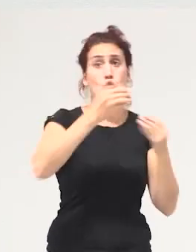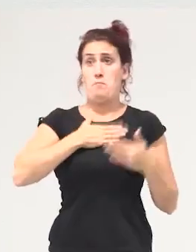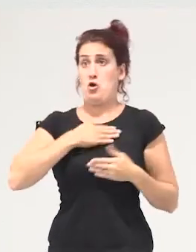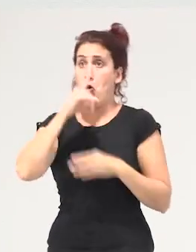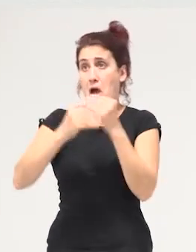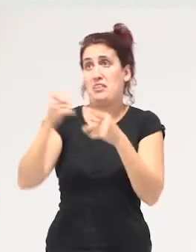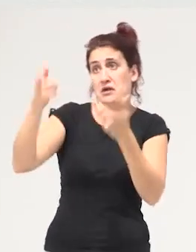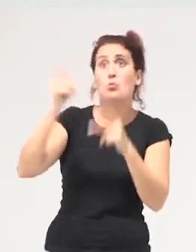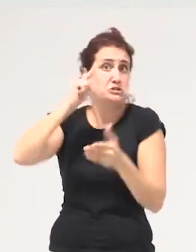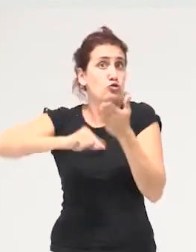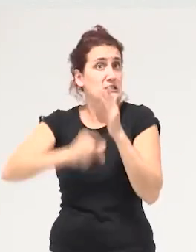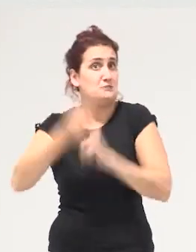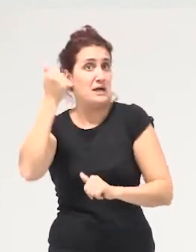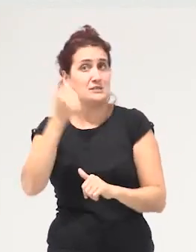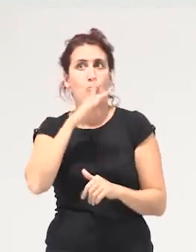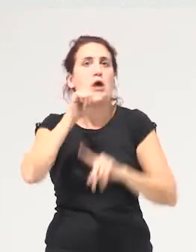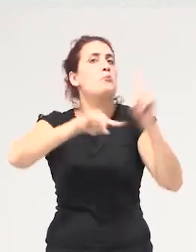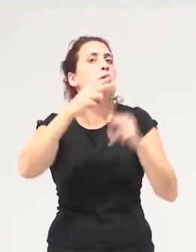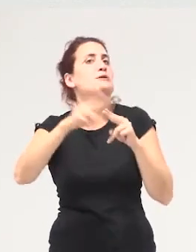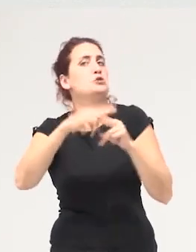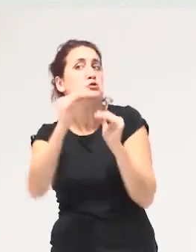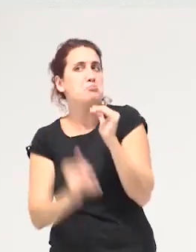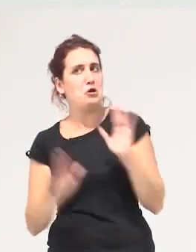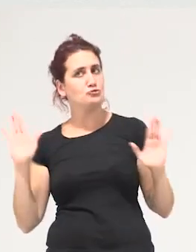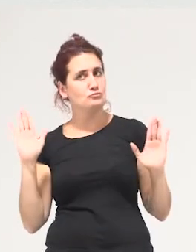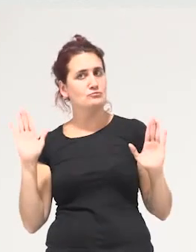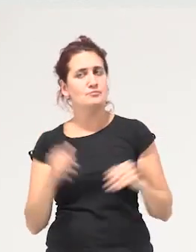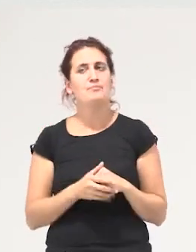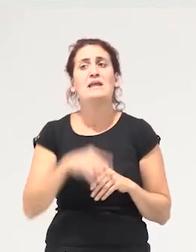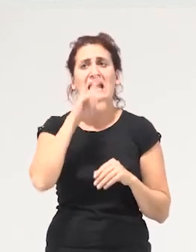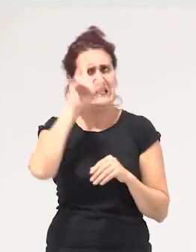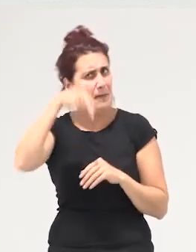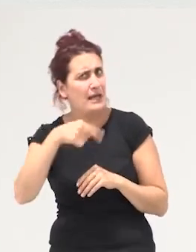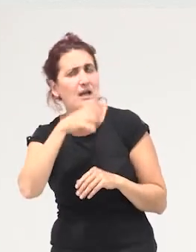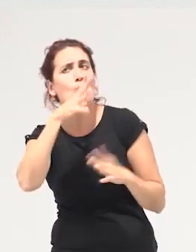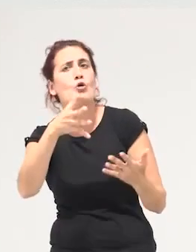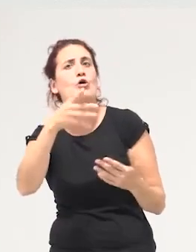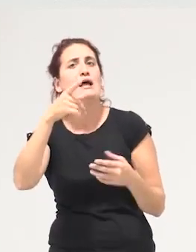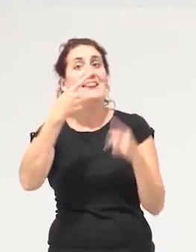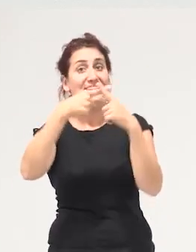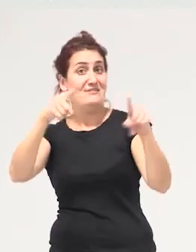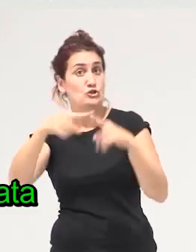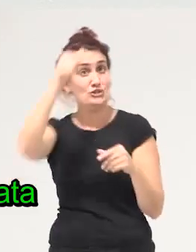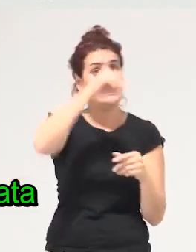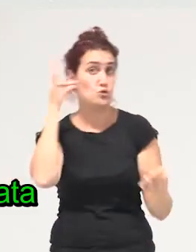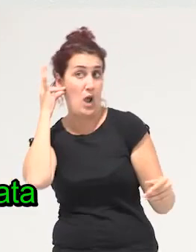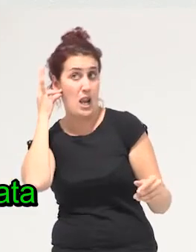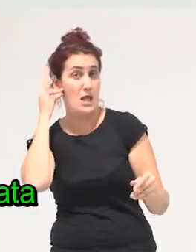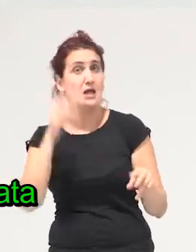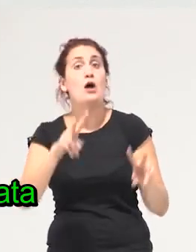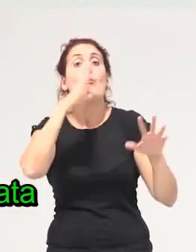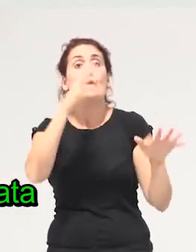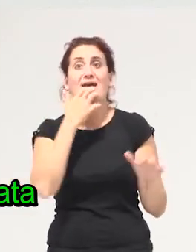contratas también porque menos problemas políticos te suponen y es definitorio de la división sexual del trabajo porque la